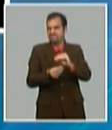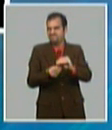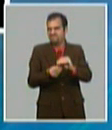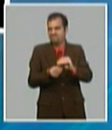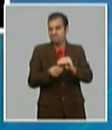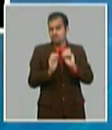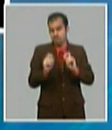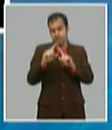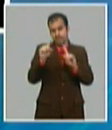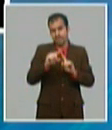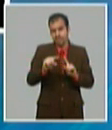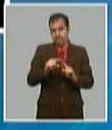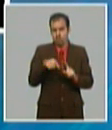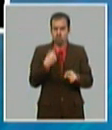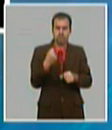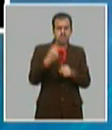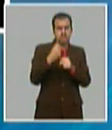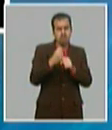estos temas venimos trabajando.